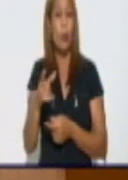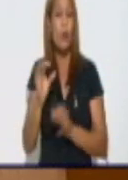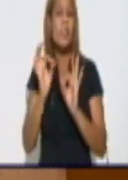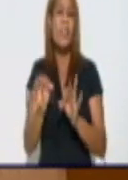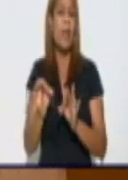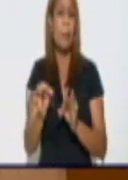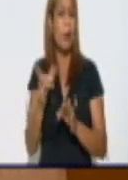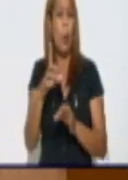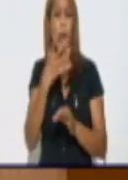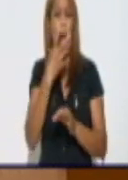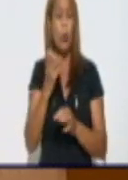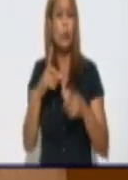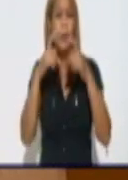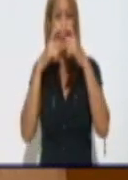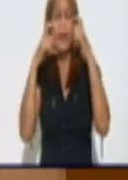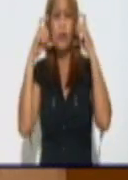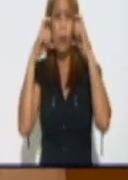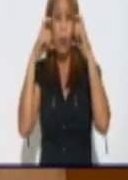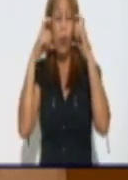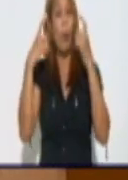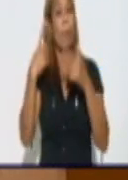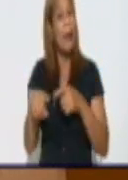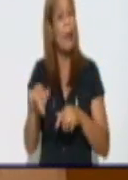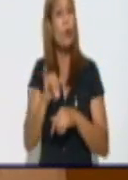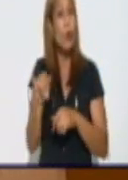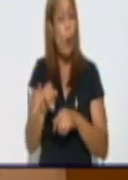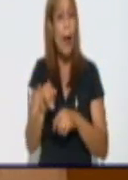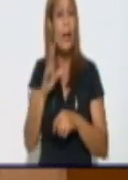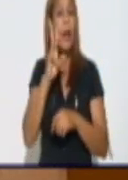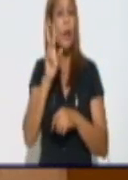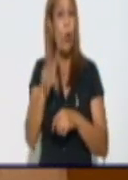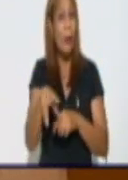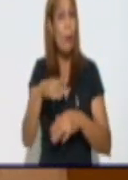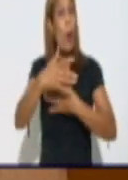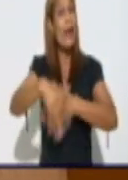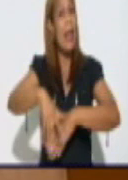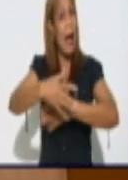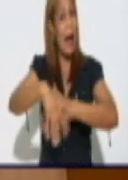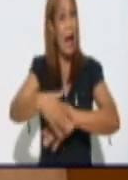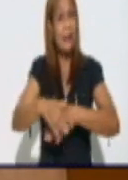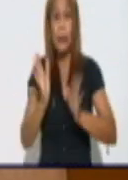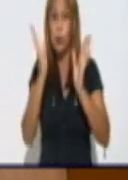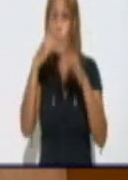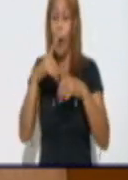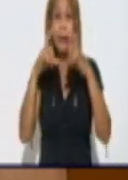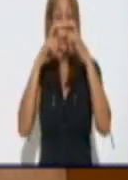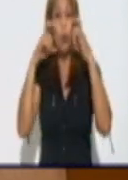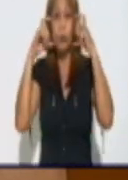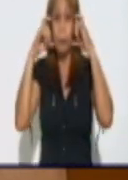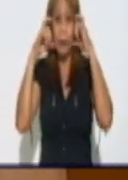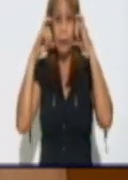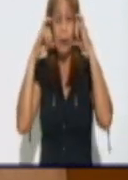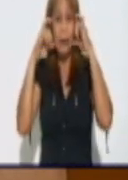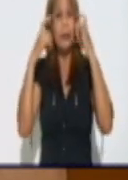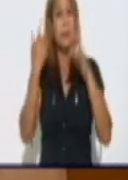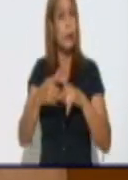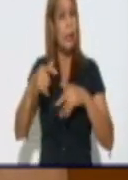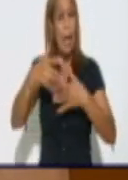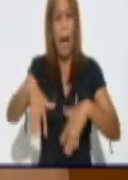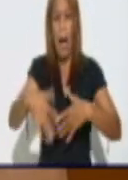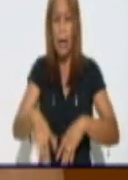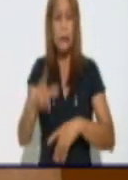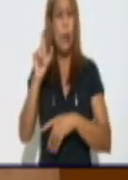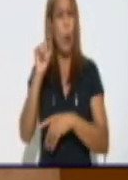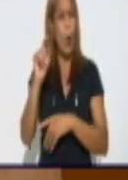Por lo general, los hemos visto también en las calles jugando, sin protección. Y eso, evidentemente, es un alto riesgo para contra la